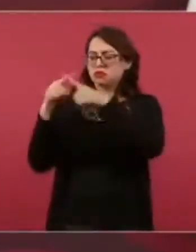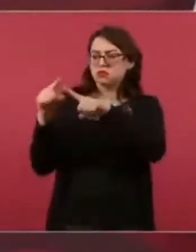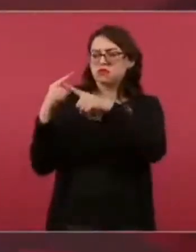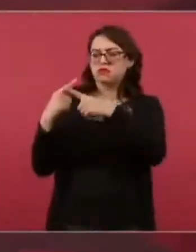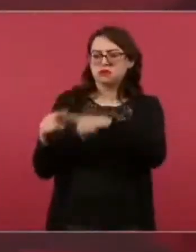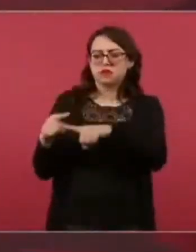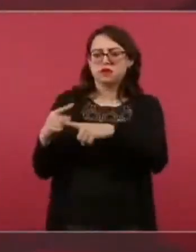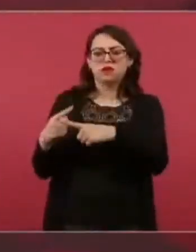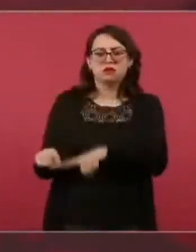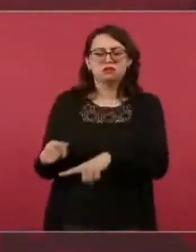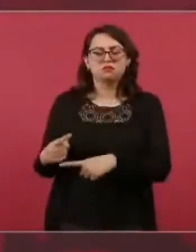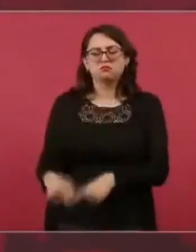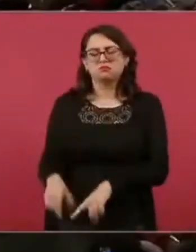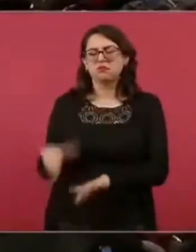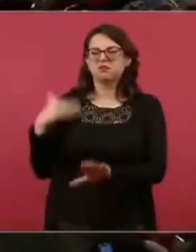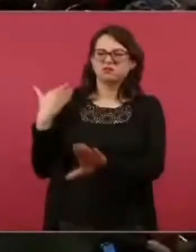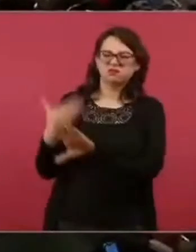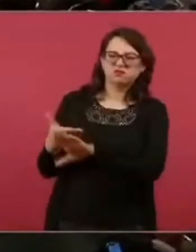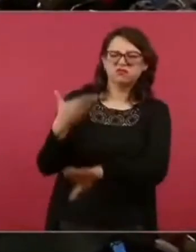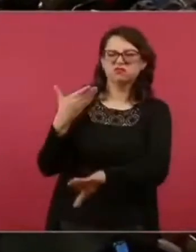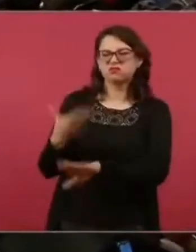una diferencia.